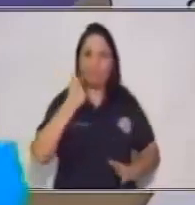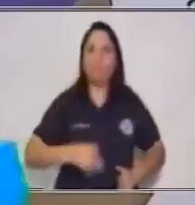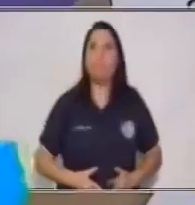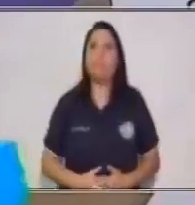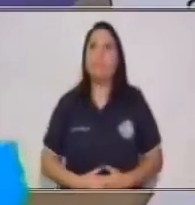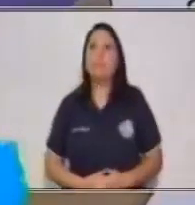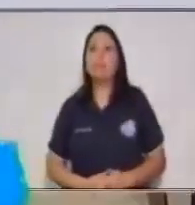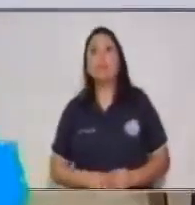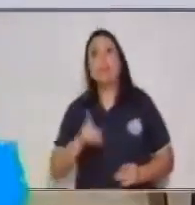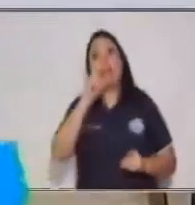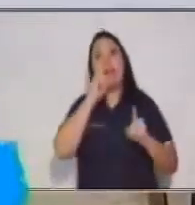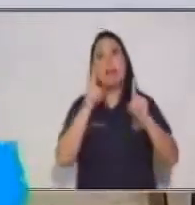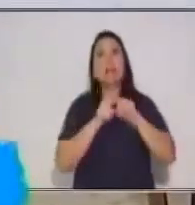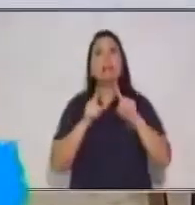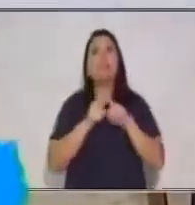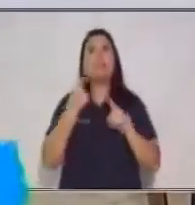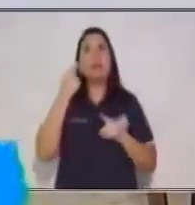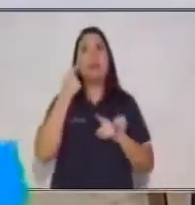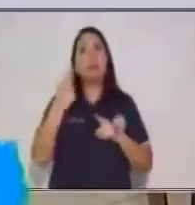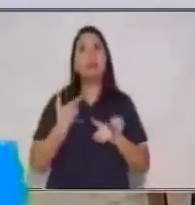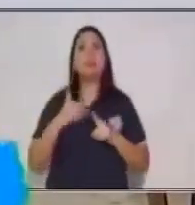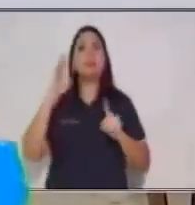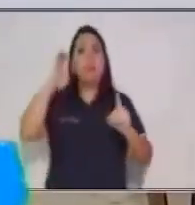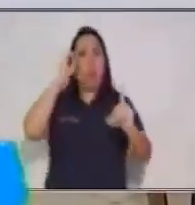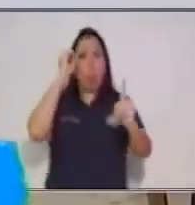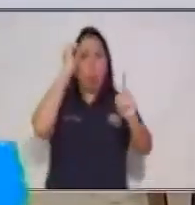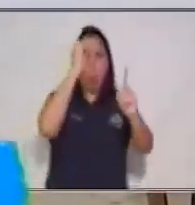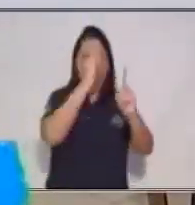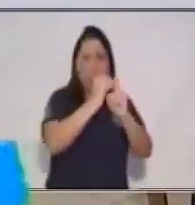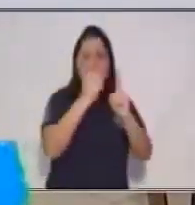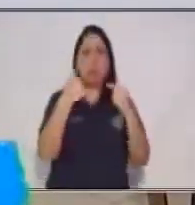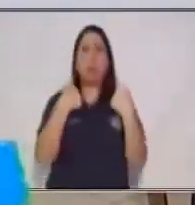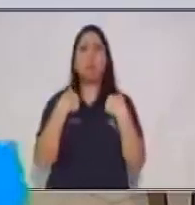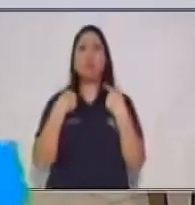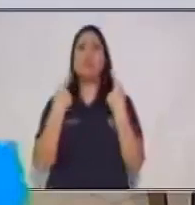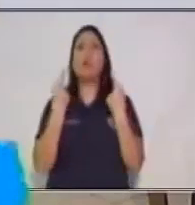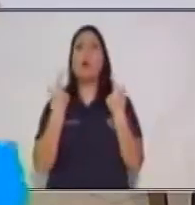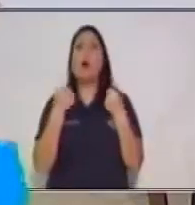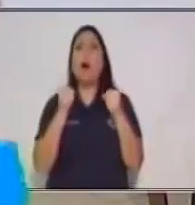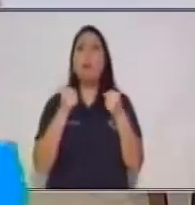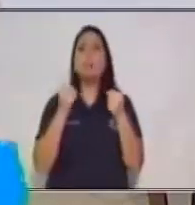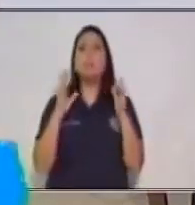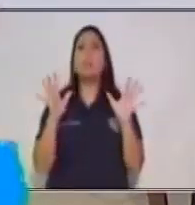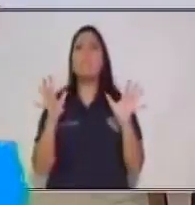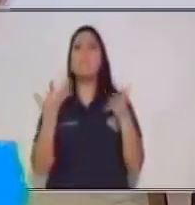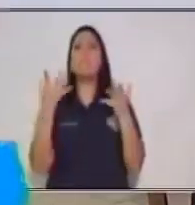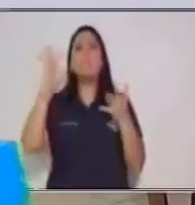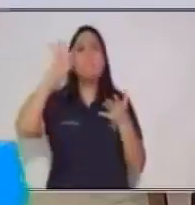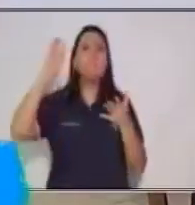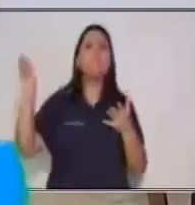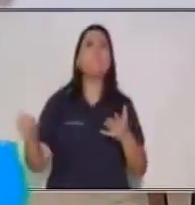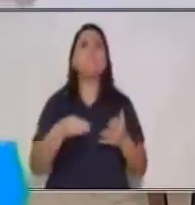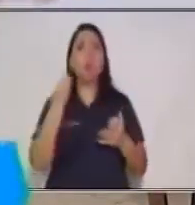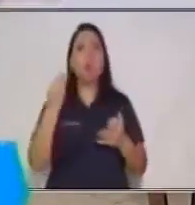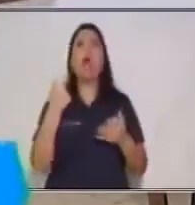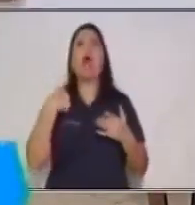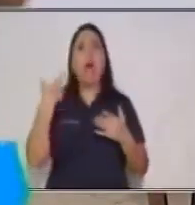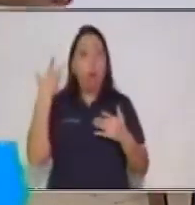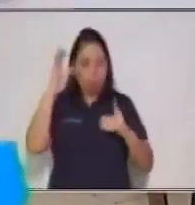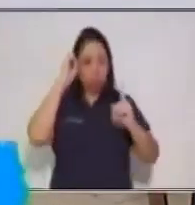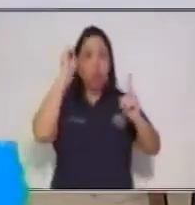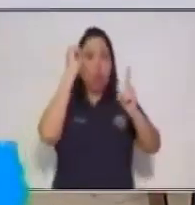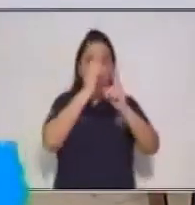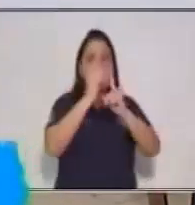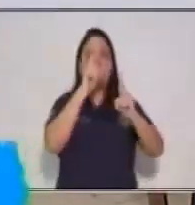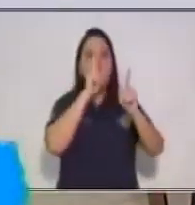Y tenemos que establecer también nuestro objetivo. ¿Para qué lo estoy escribiendo? Entonces, ahora regresemos acá y